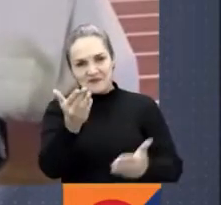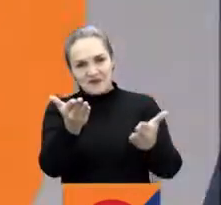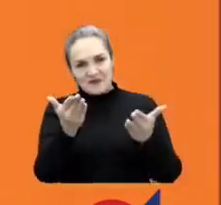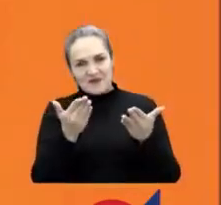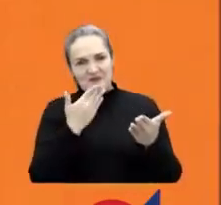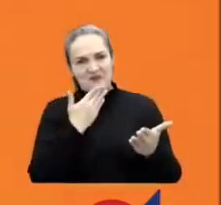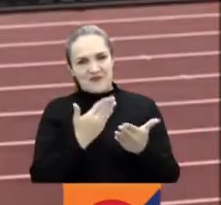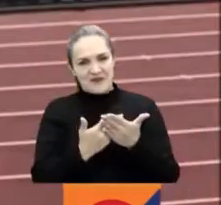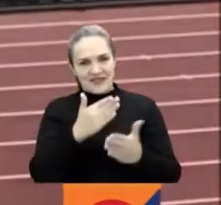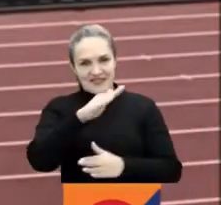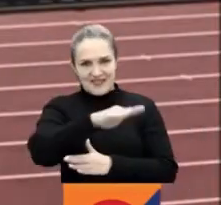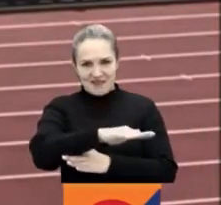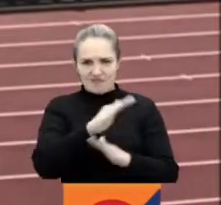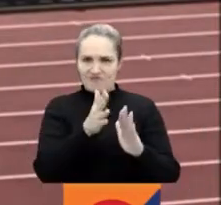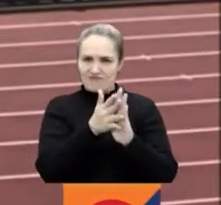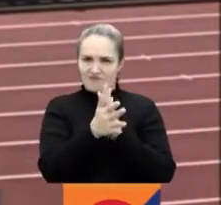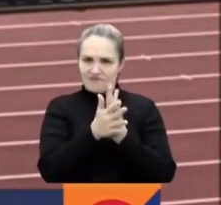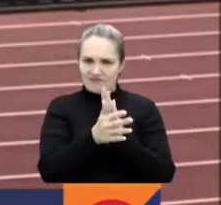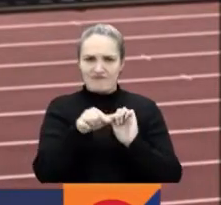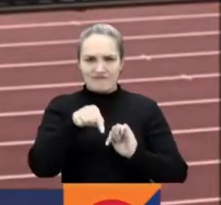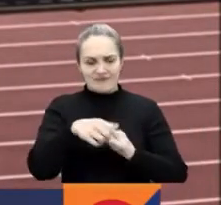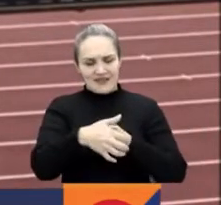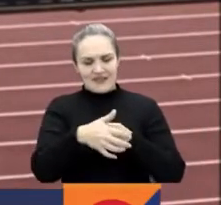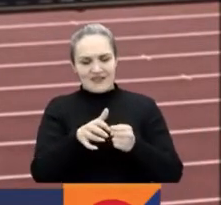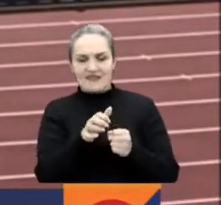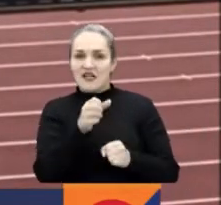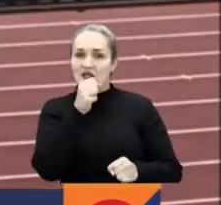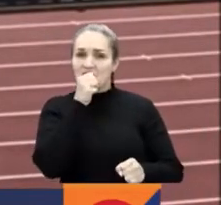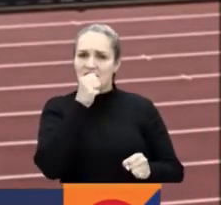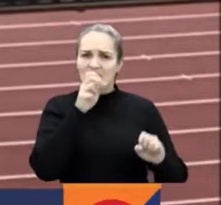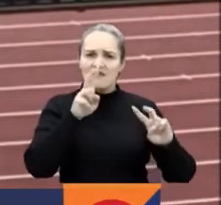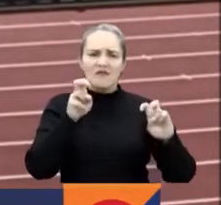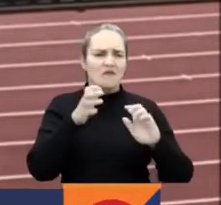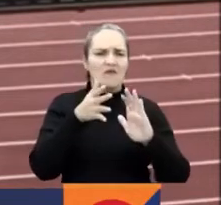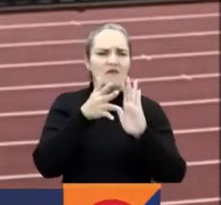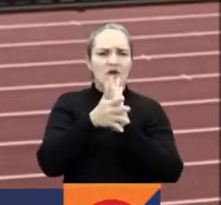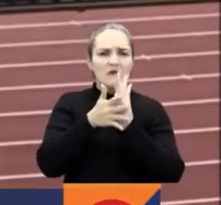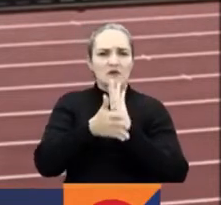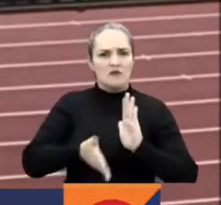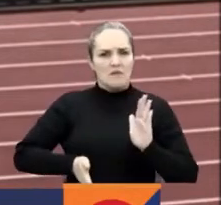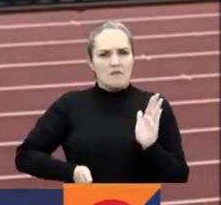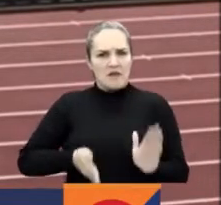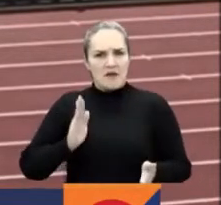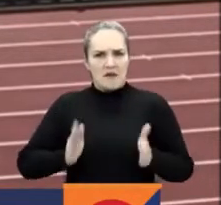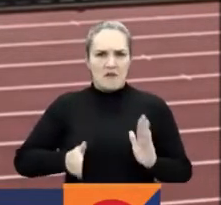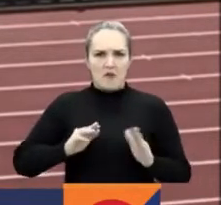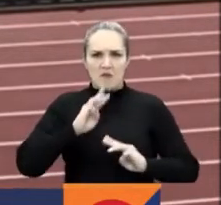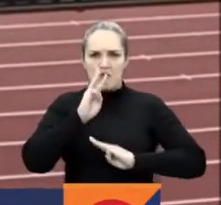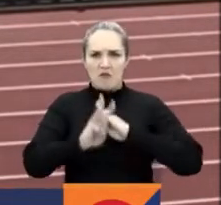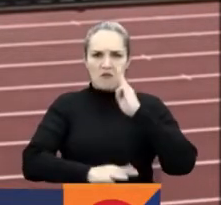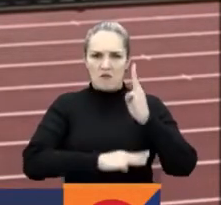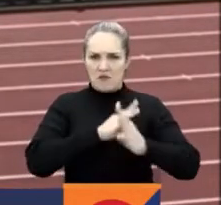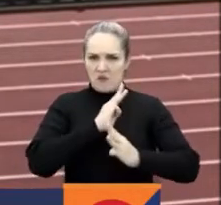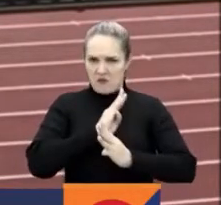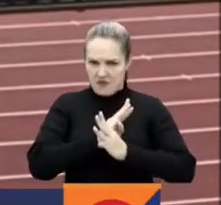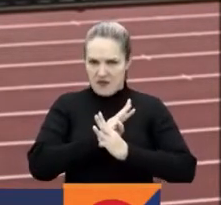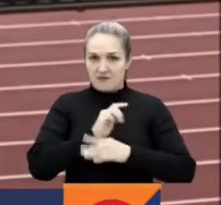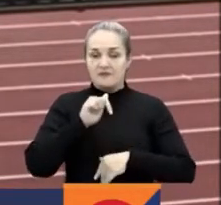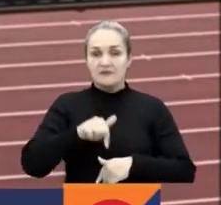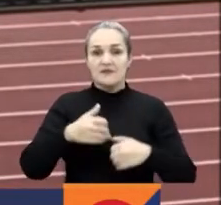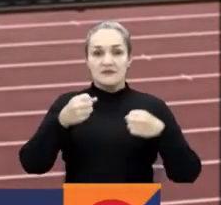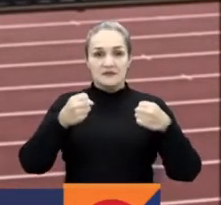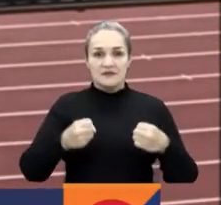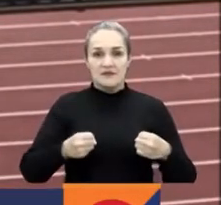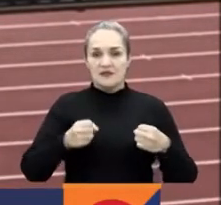tardes. Hoy compartimos con ustedes en RTBC Noticias el informe sobre el Campeonato Mundial de Atletismo que se está disputando en este escenario, Highway Thrill,